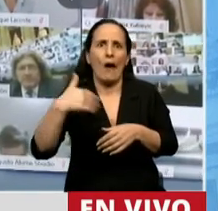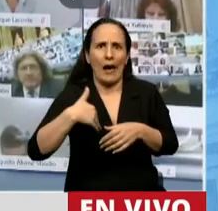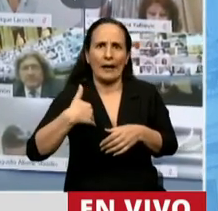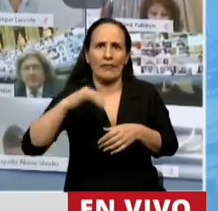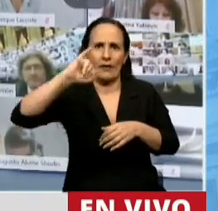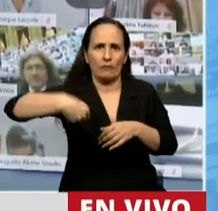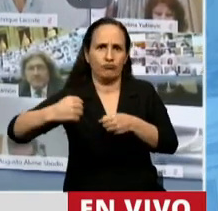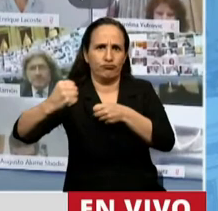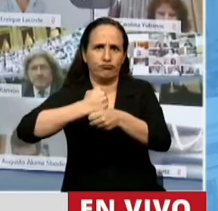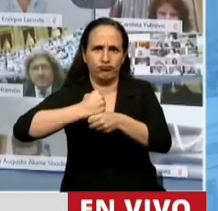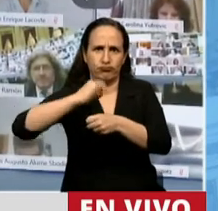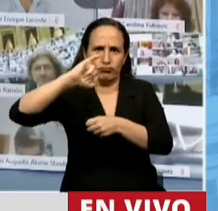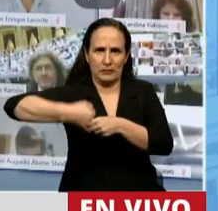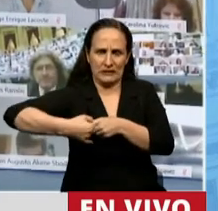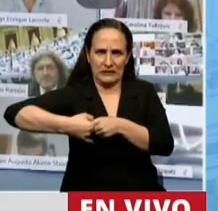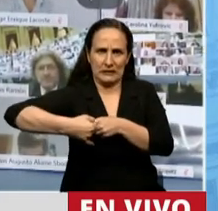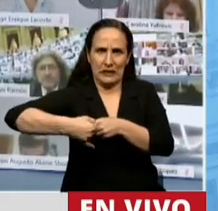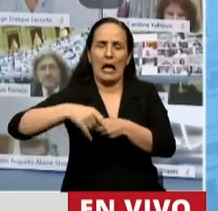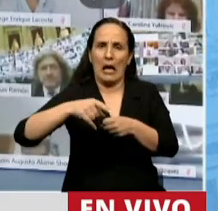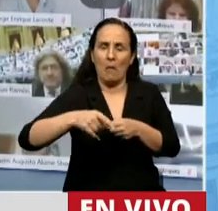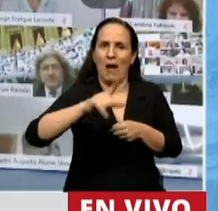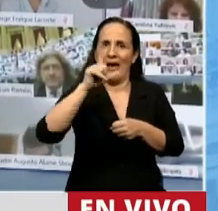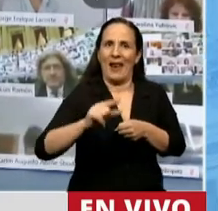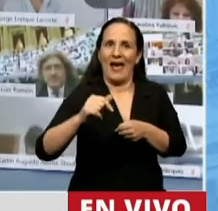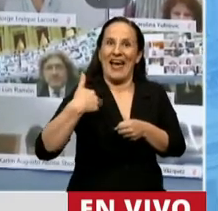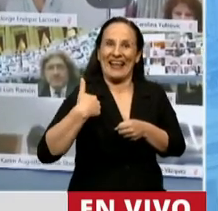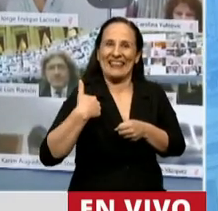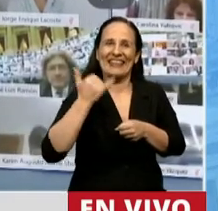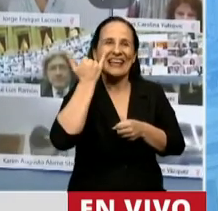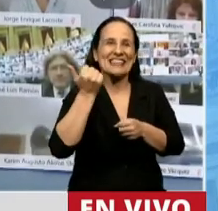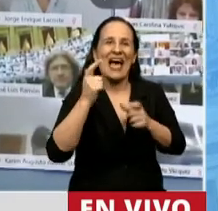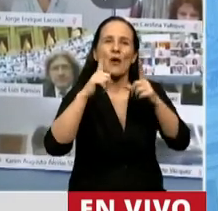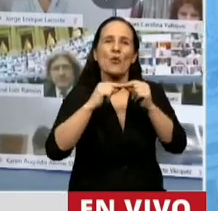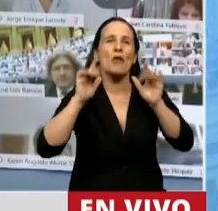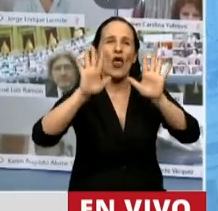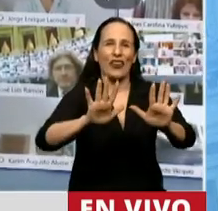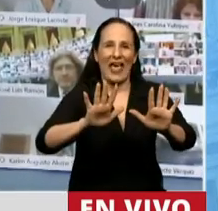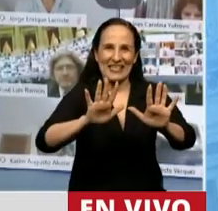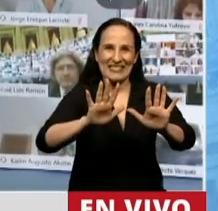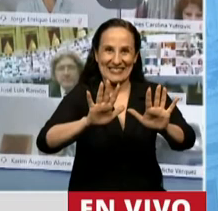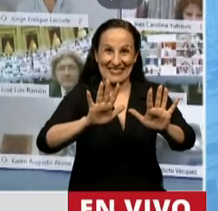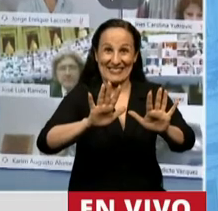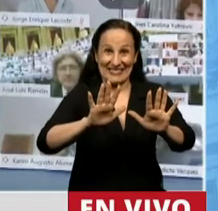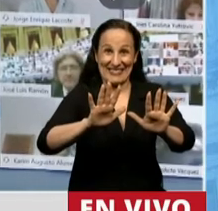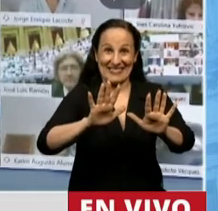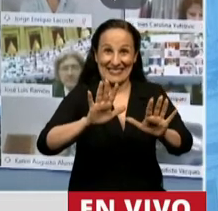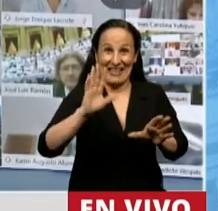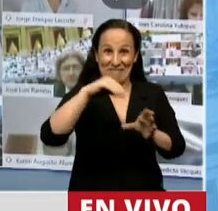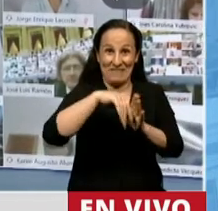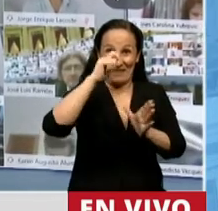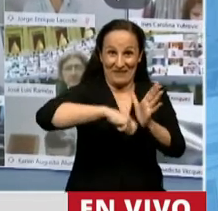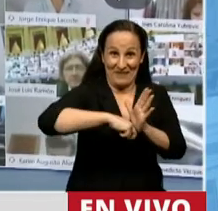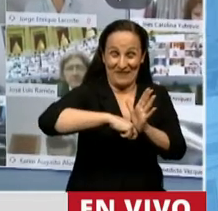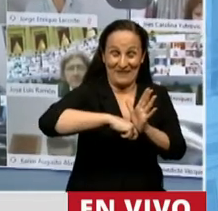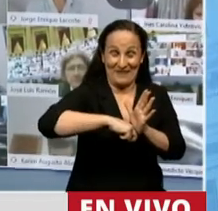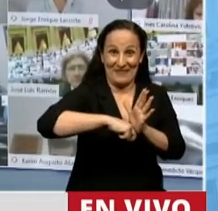Argentina, convirtiendo a nuestro país en el décimo país y que ojalá lleguemos